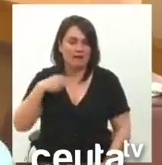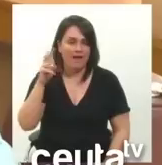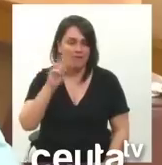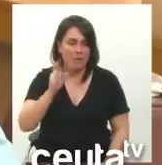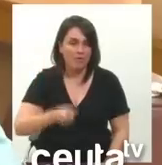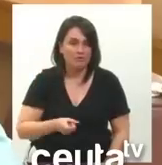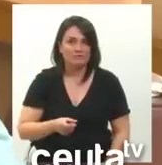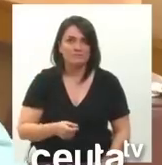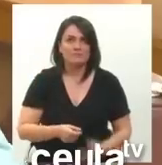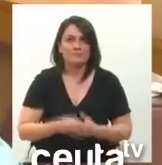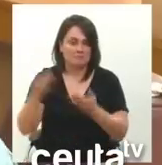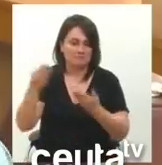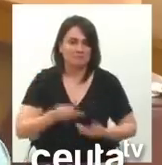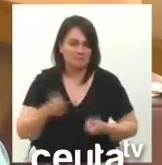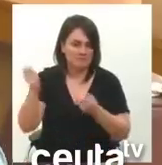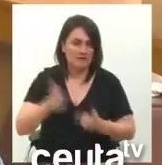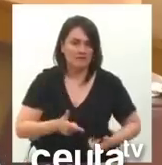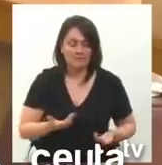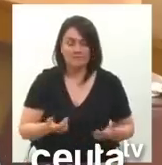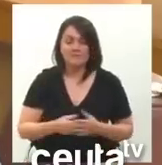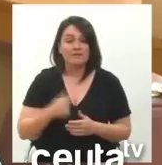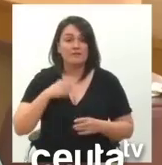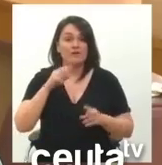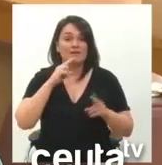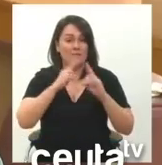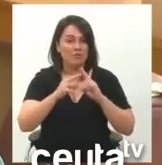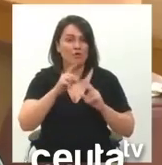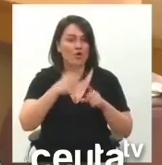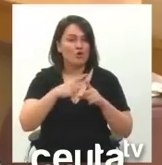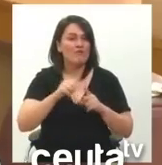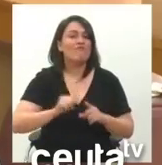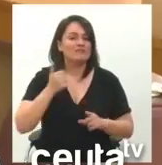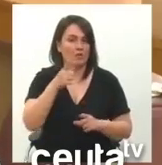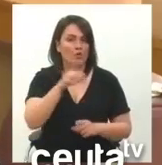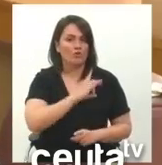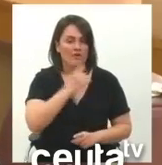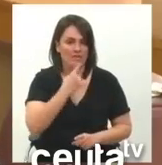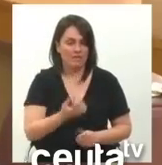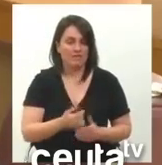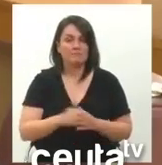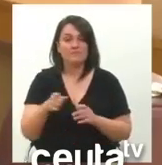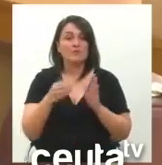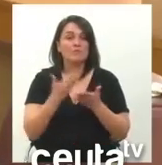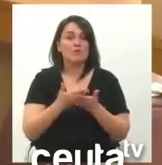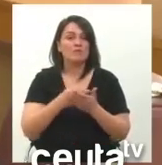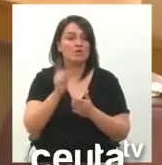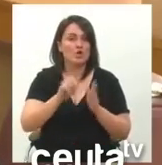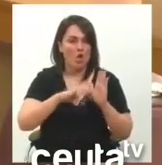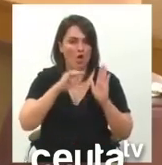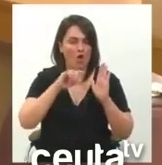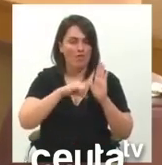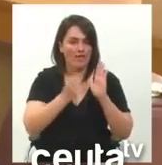las falsedades que usted ha dicho. Dice usted que esto es una proposición no de ley que presenta Teresa López.